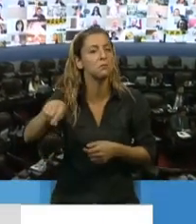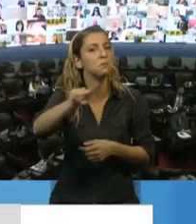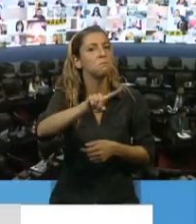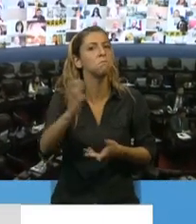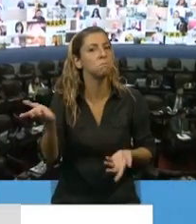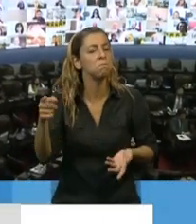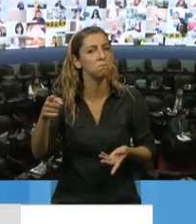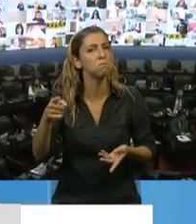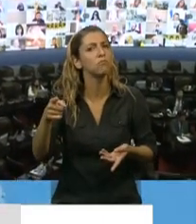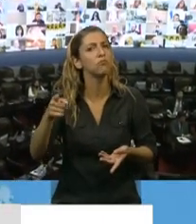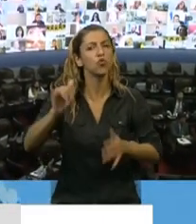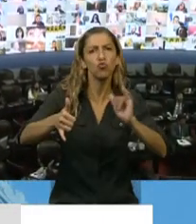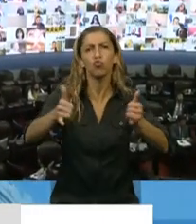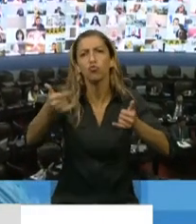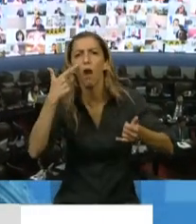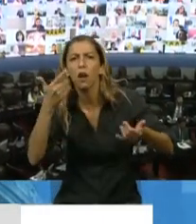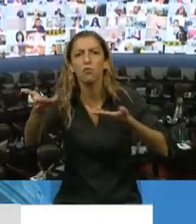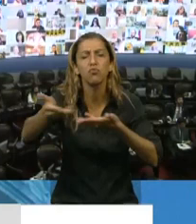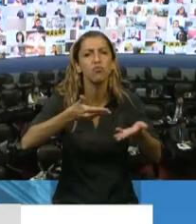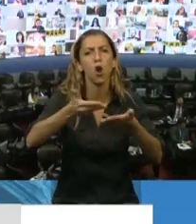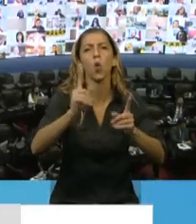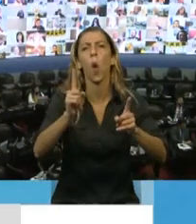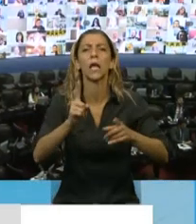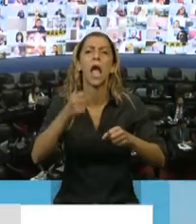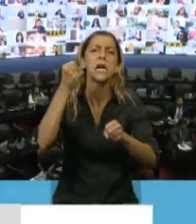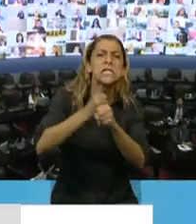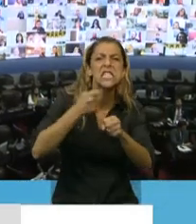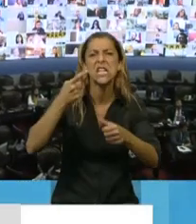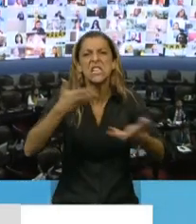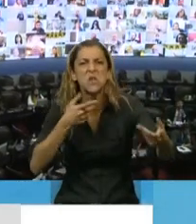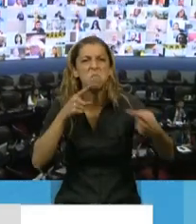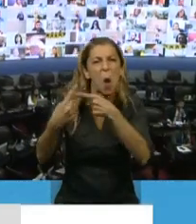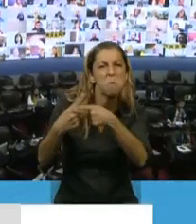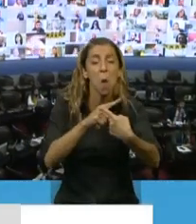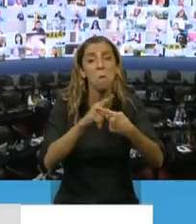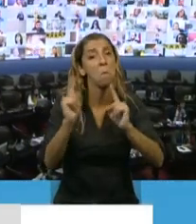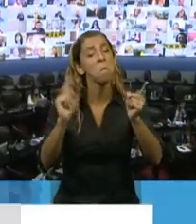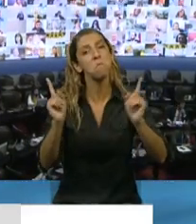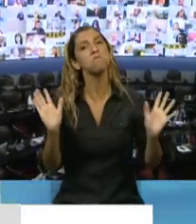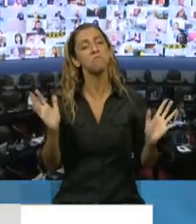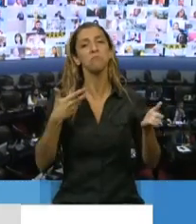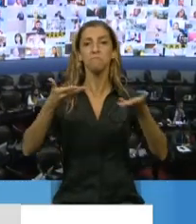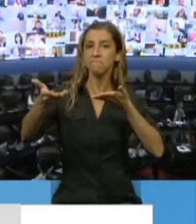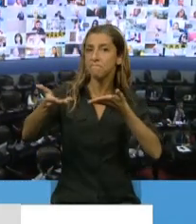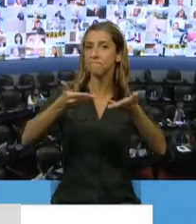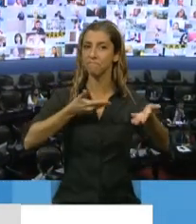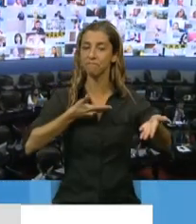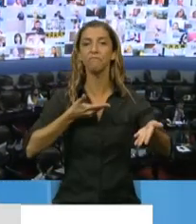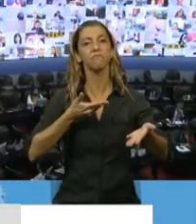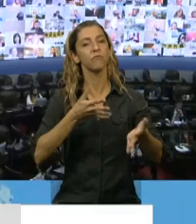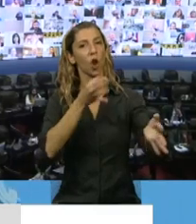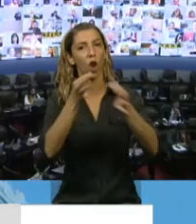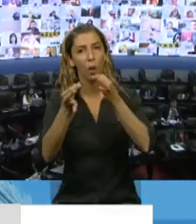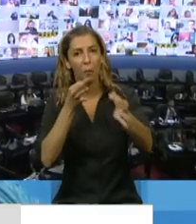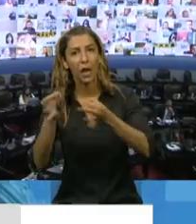que no fue difícil consensuar, y que hemos conversado con diputados, con el diputado Laspina,